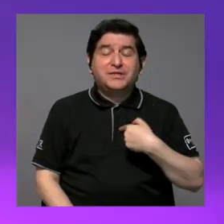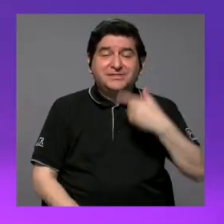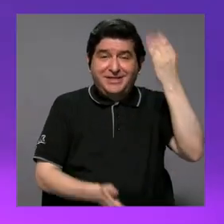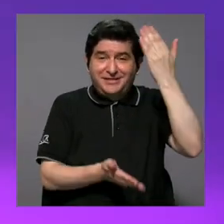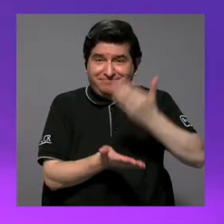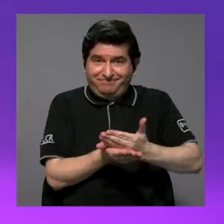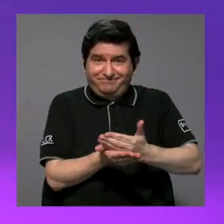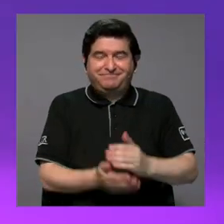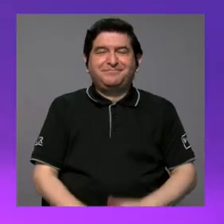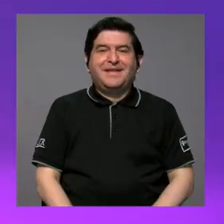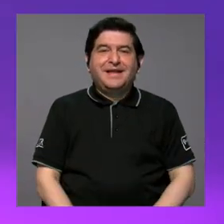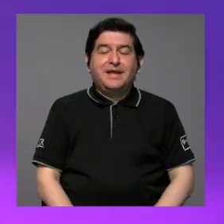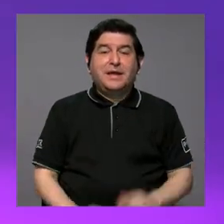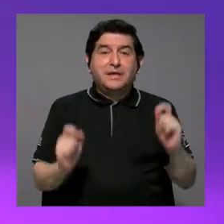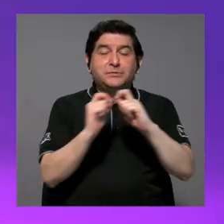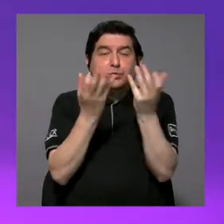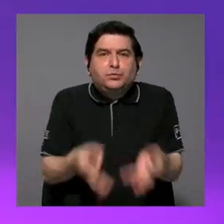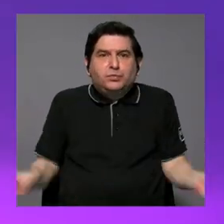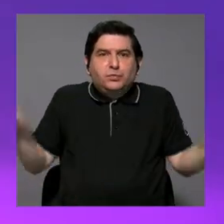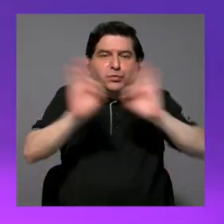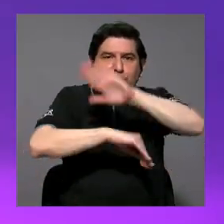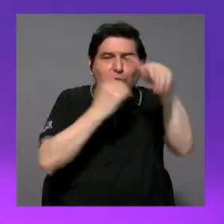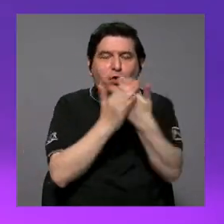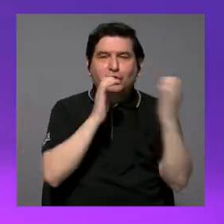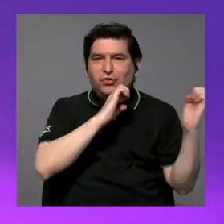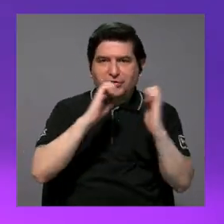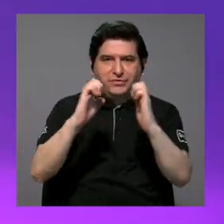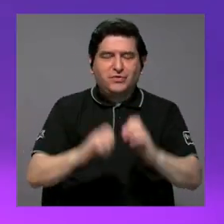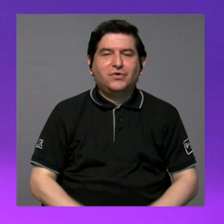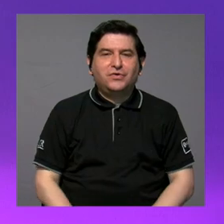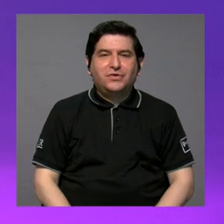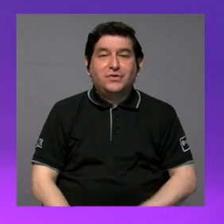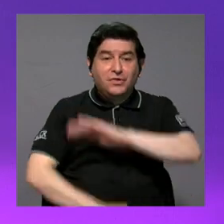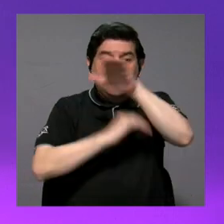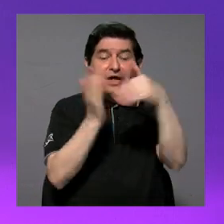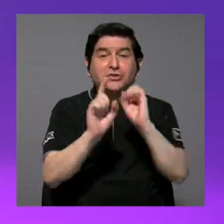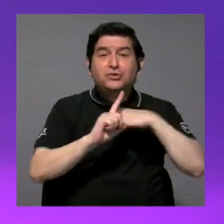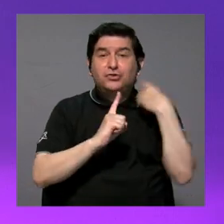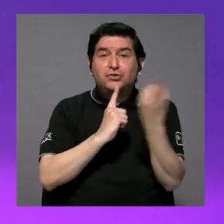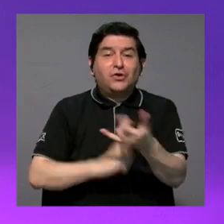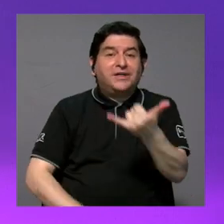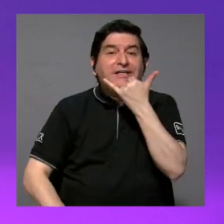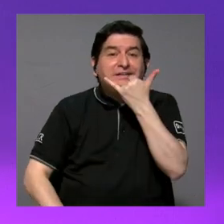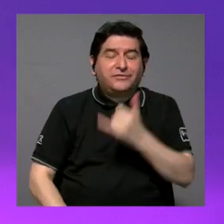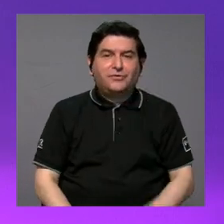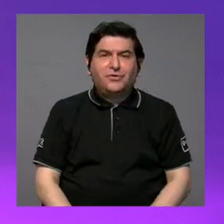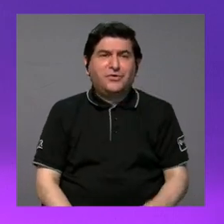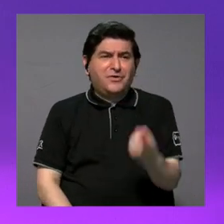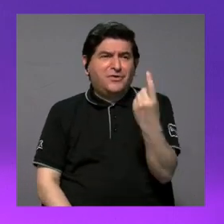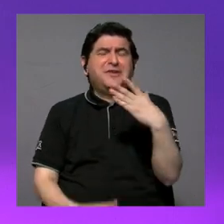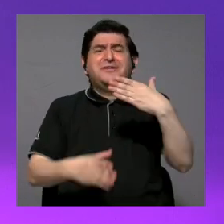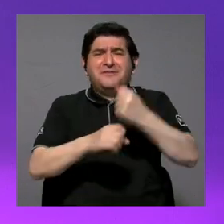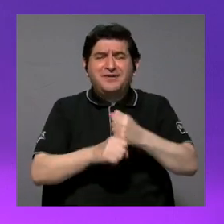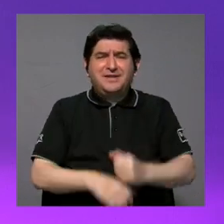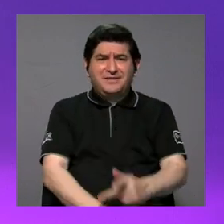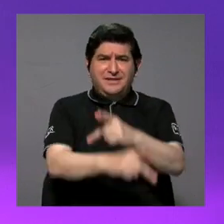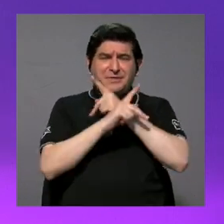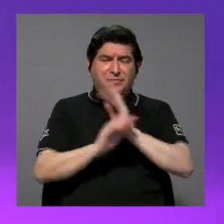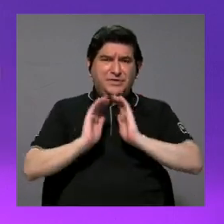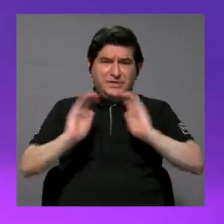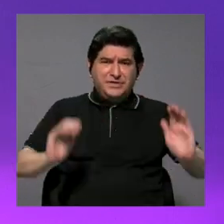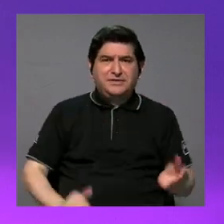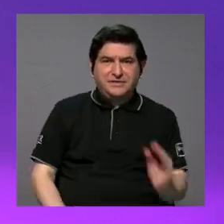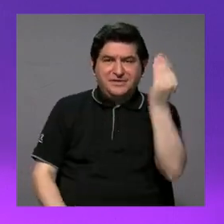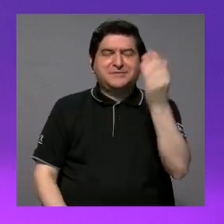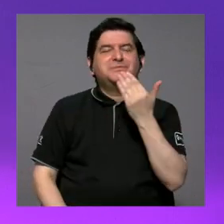voy, porque realmente ese es el punto más potente de toda esta entrevista, ¿verdad? Falló toda la sociedad y realmente nos queda mucho por hacerlo en temas de protección de